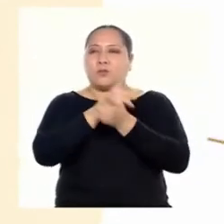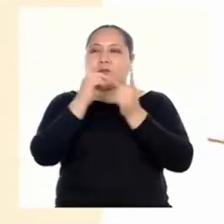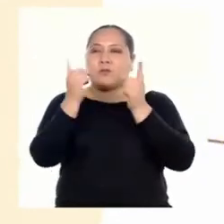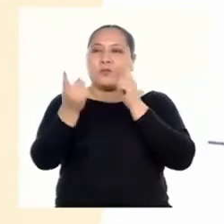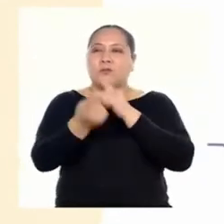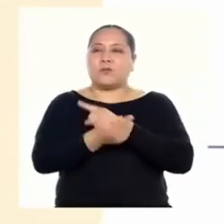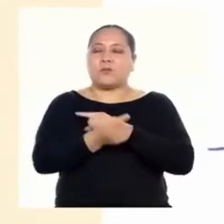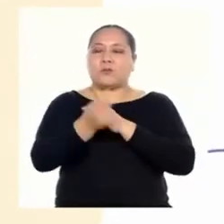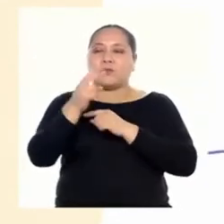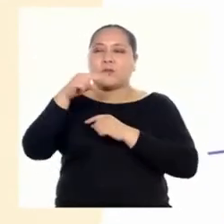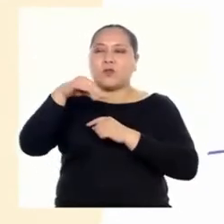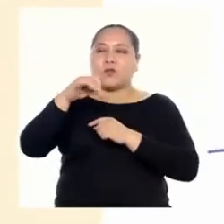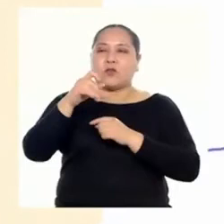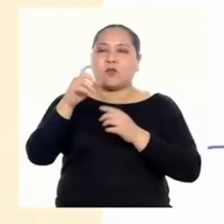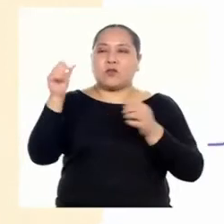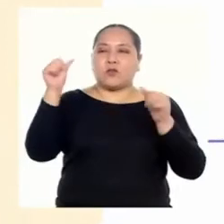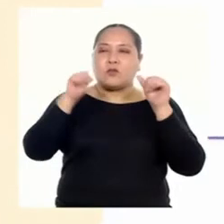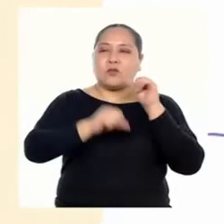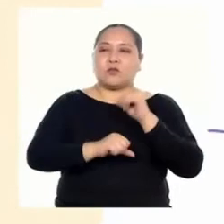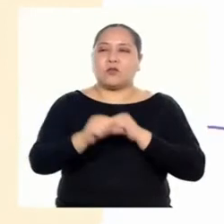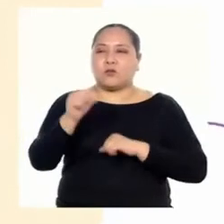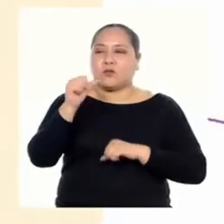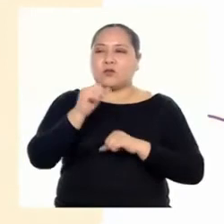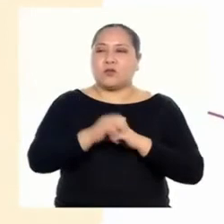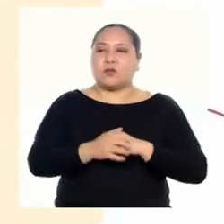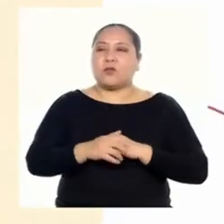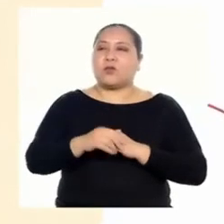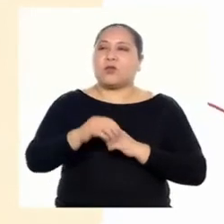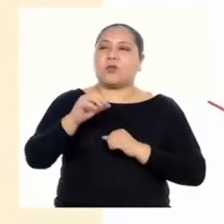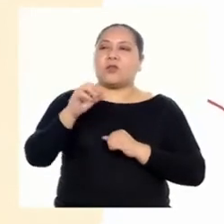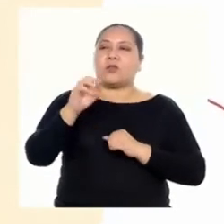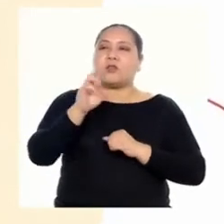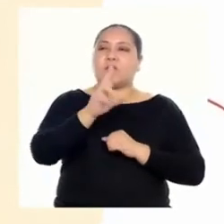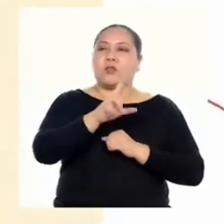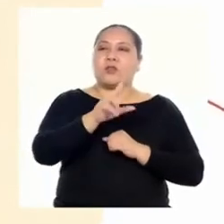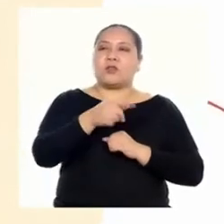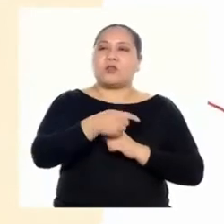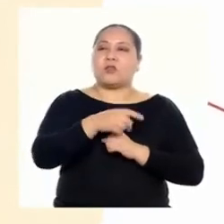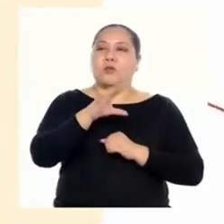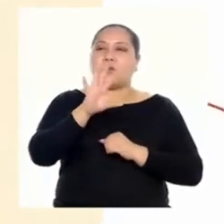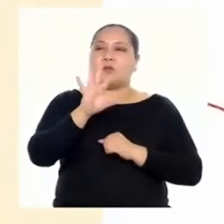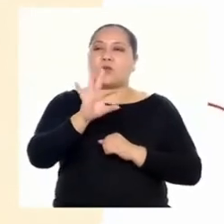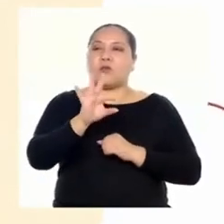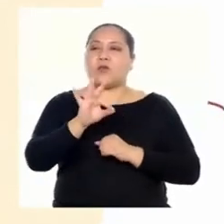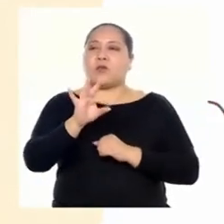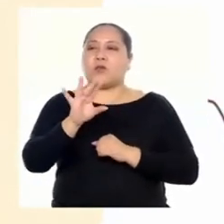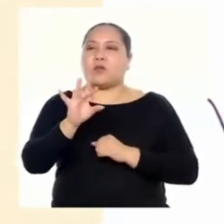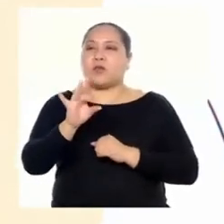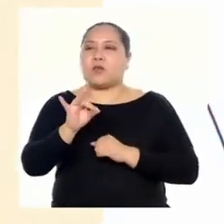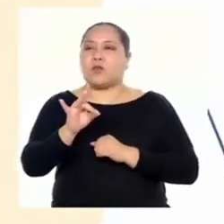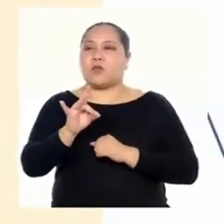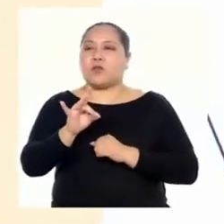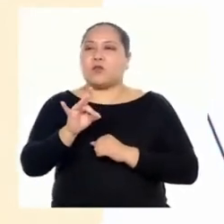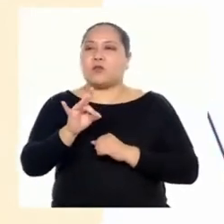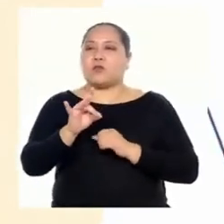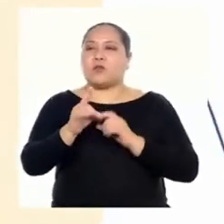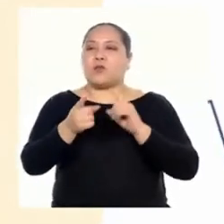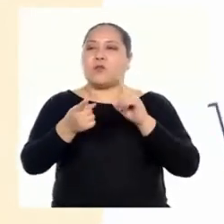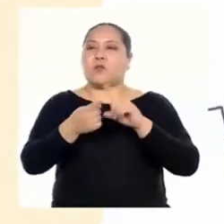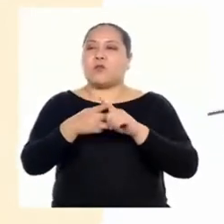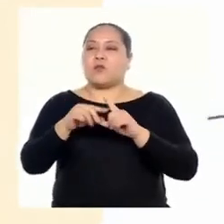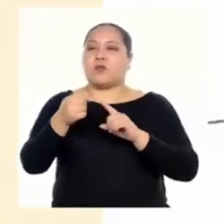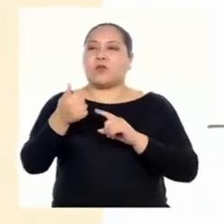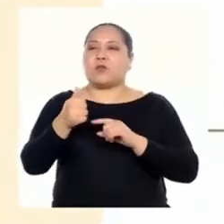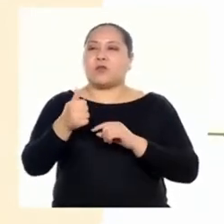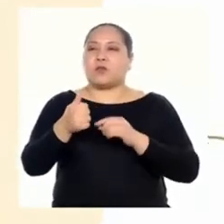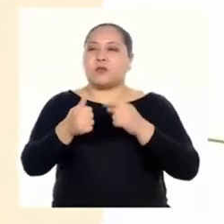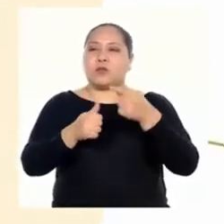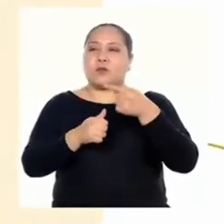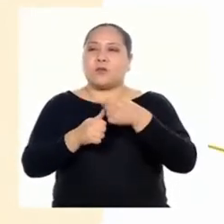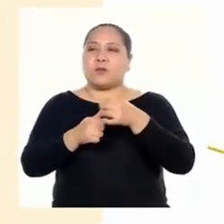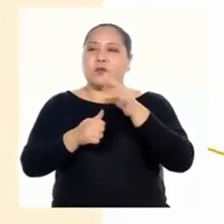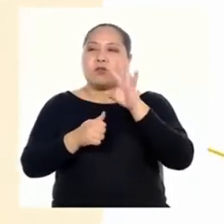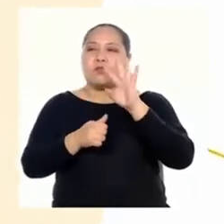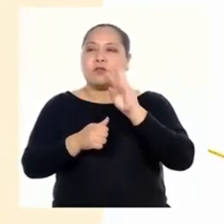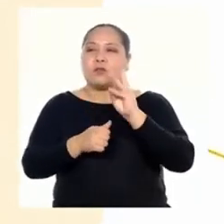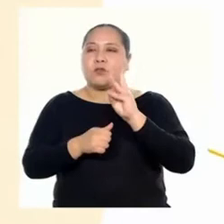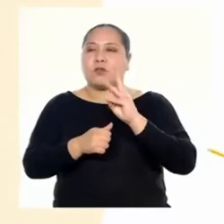Convirtiendo a notación científica, lo ponemos como 3,98 por 10 a la menos 6.